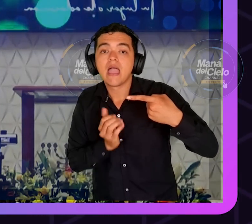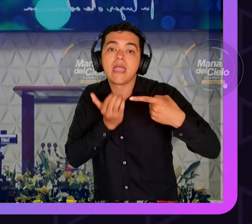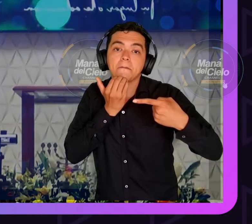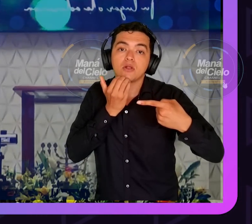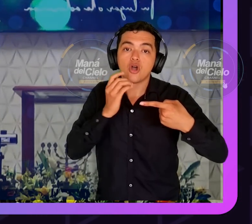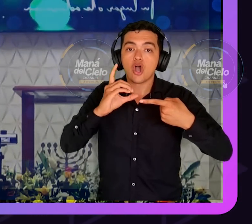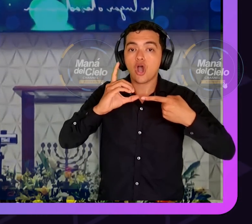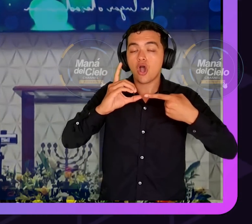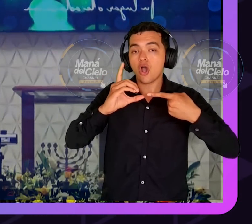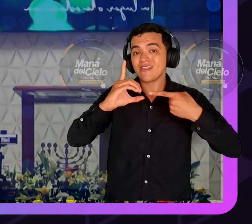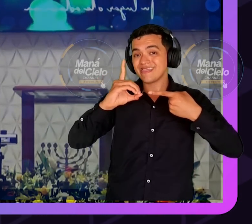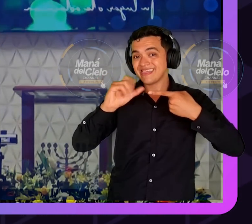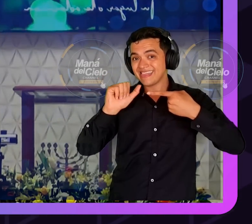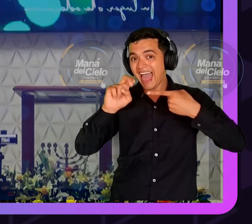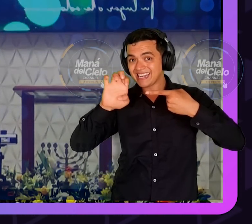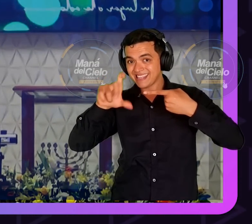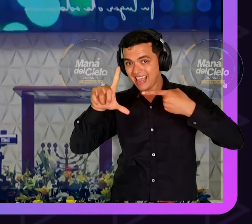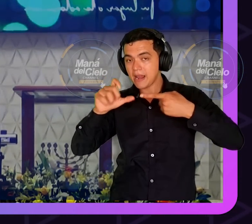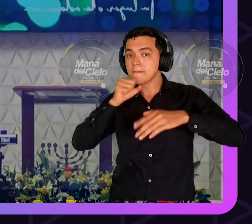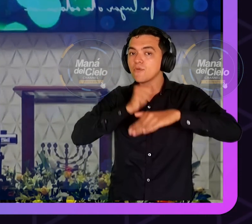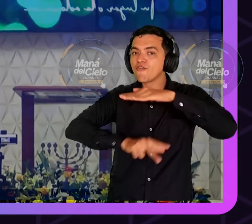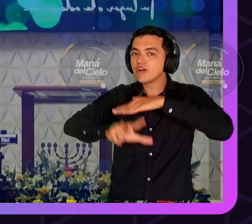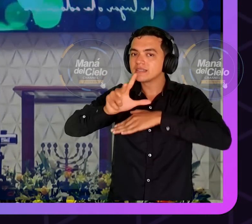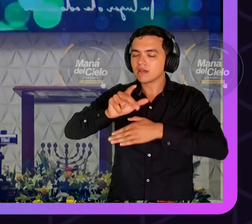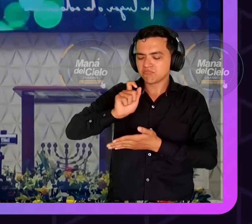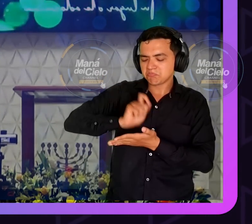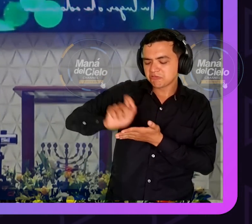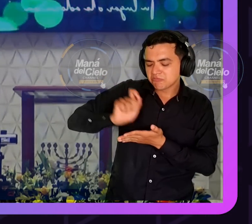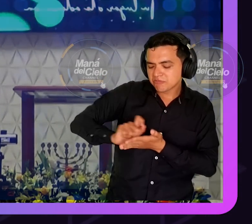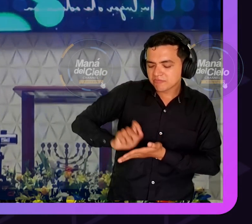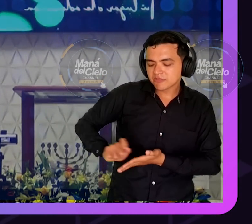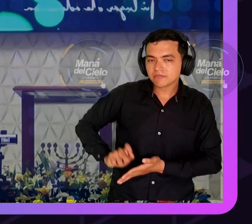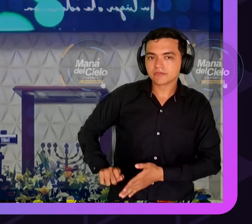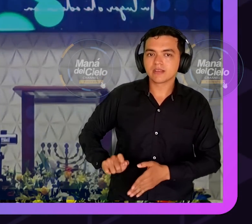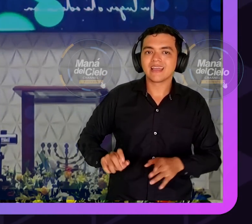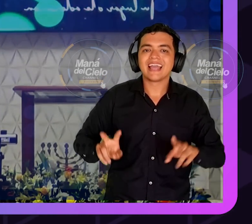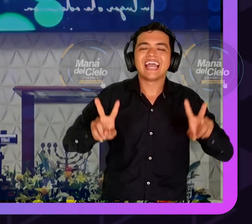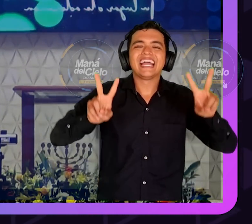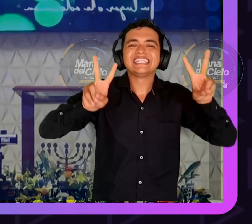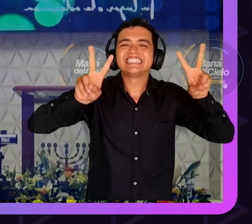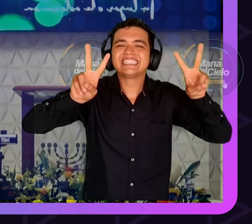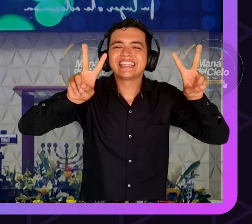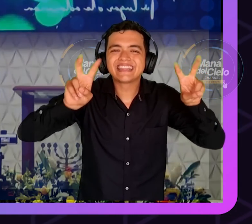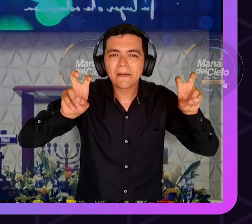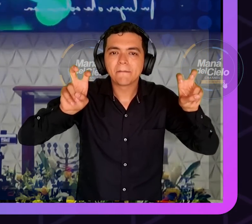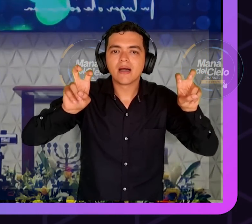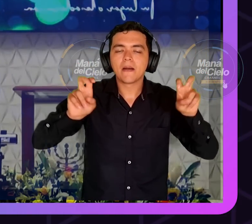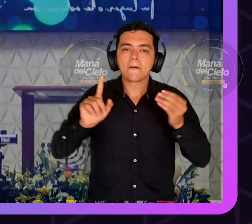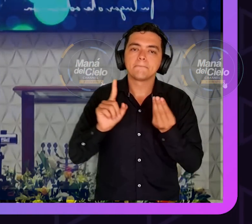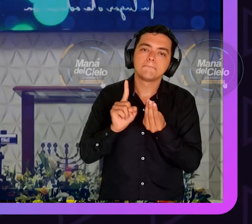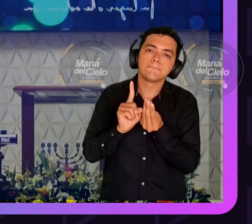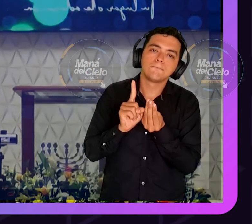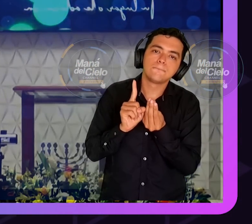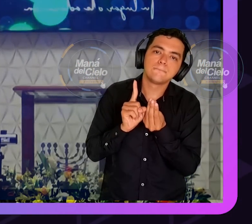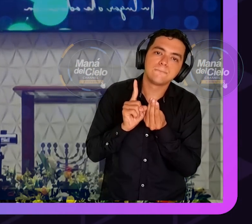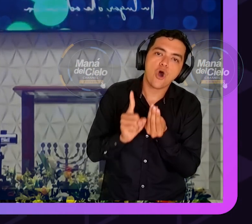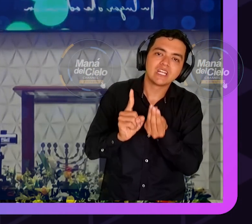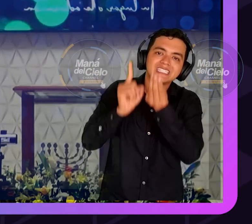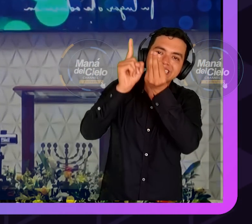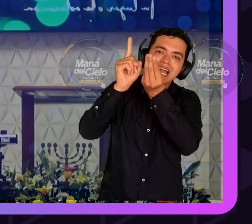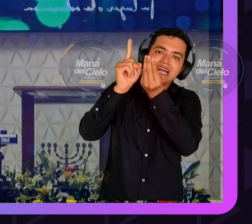Te va mostrando cómo la Biblia predijo eso antes que sucediera. A Ciro lo nombra por el nombre propio 150